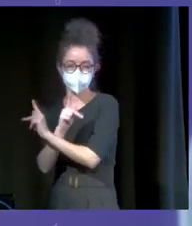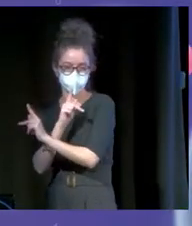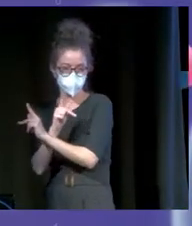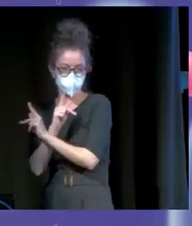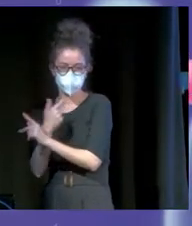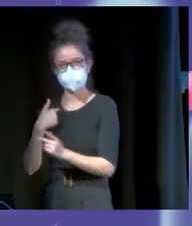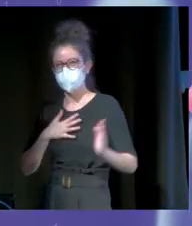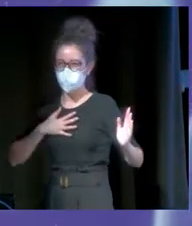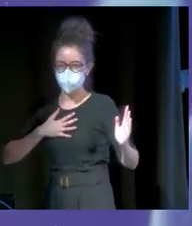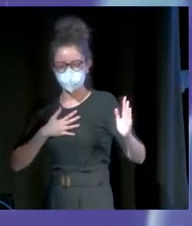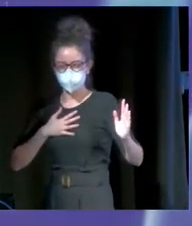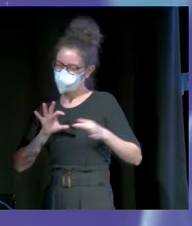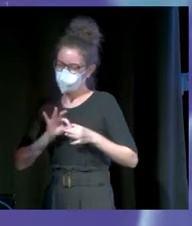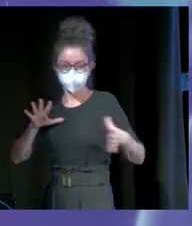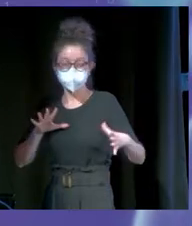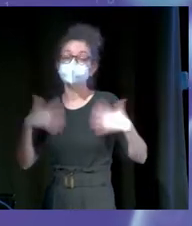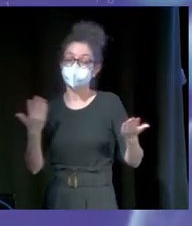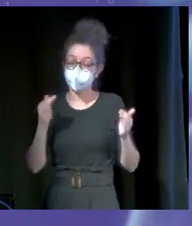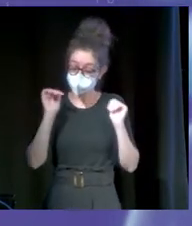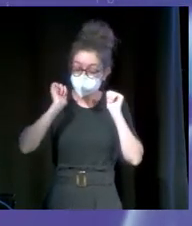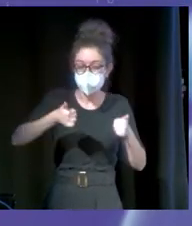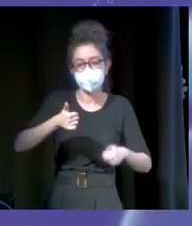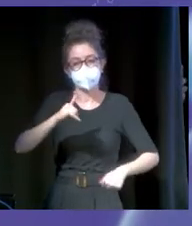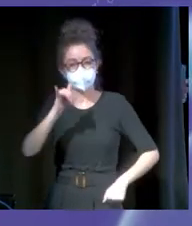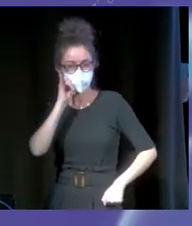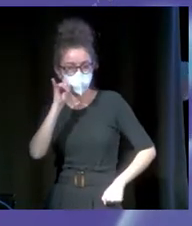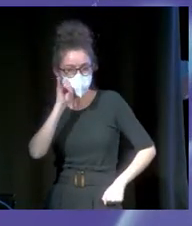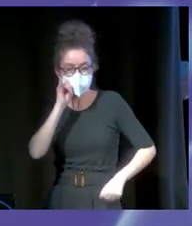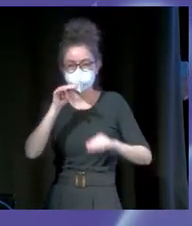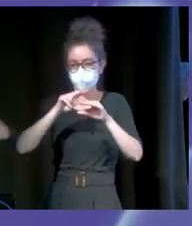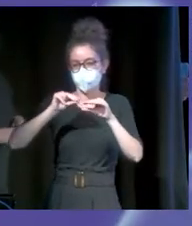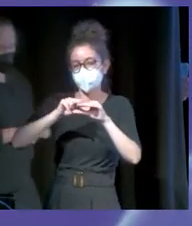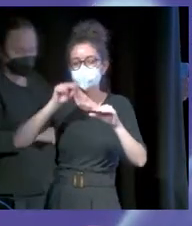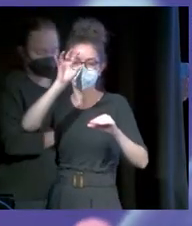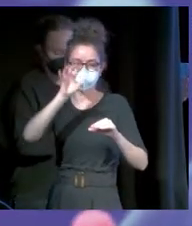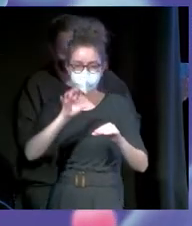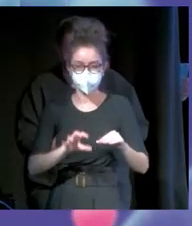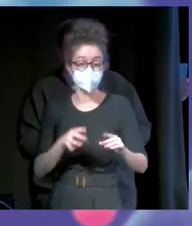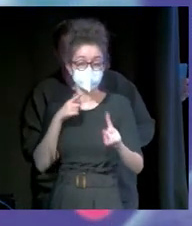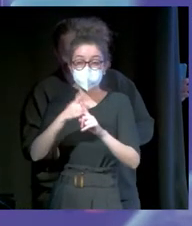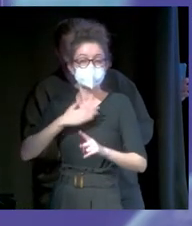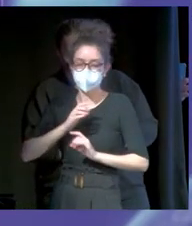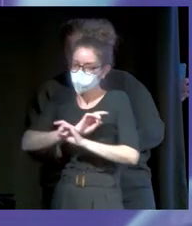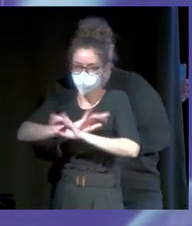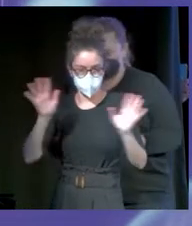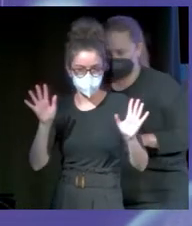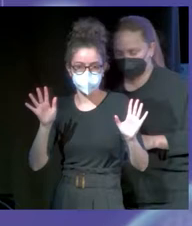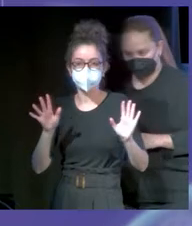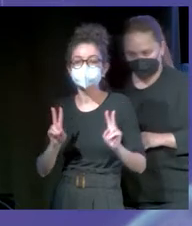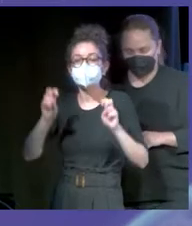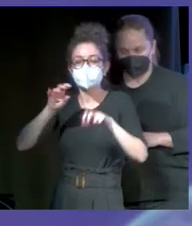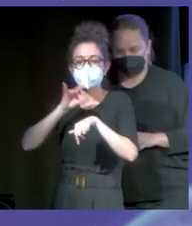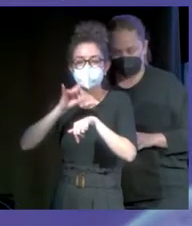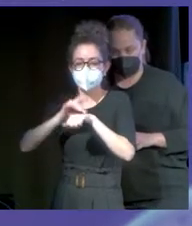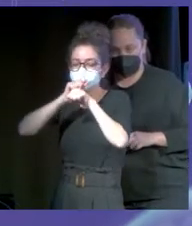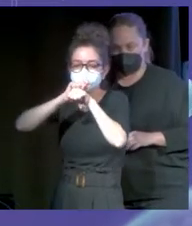pero no me veía yo bailando. Así que empecé en Instagram y empecé a grabar vídeos en Instagram. Mi objetivo era muy claro. Era divulgar sobre temas de medicina.